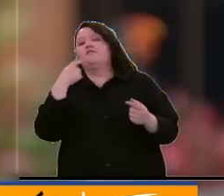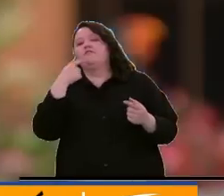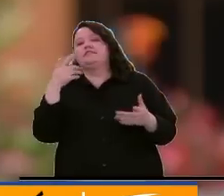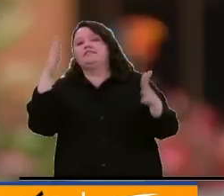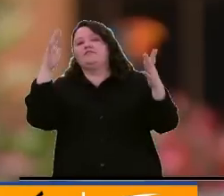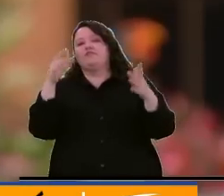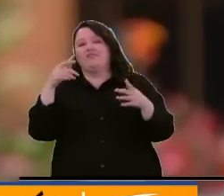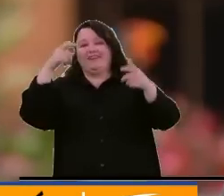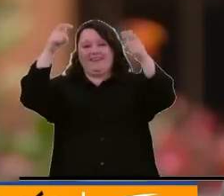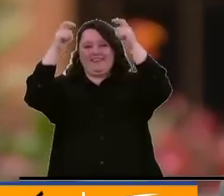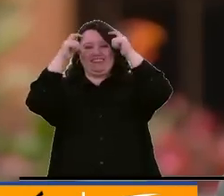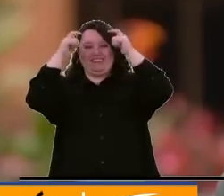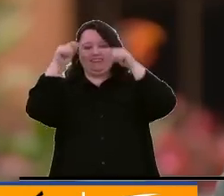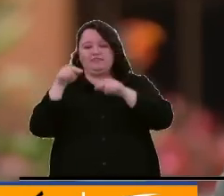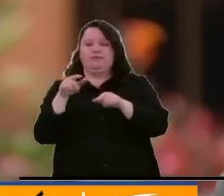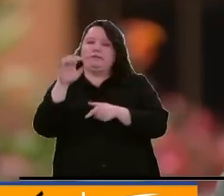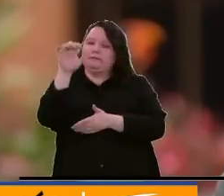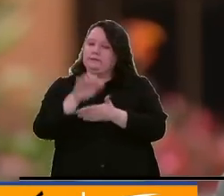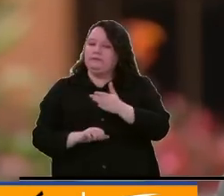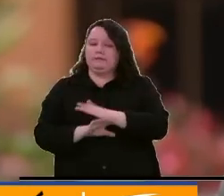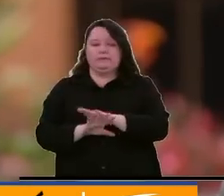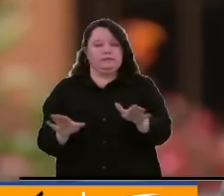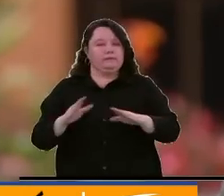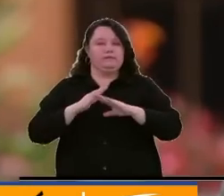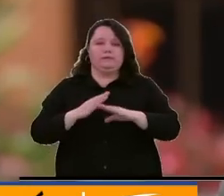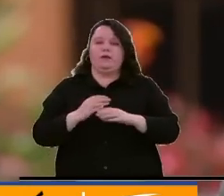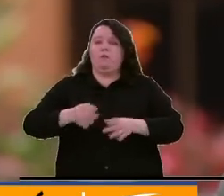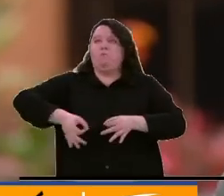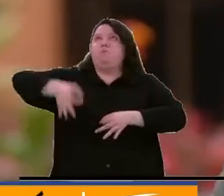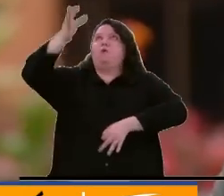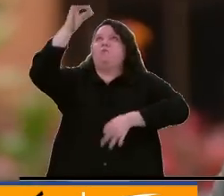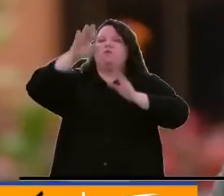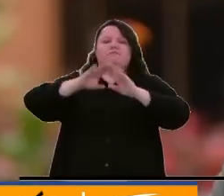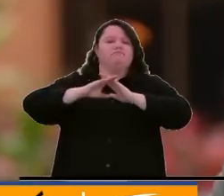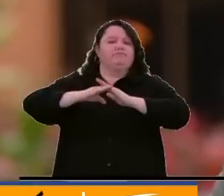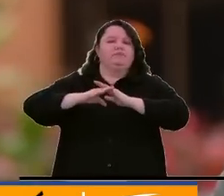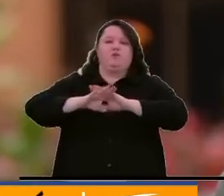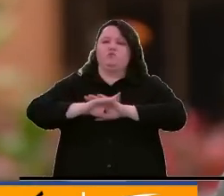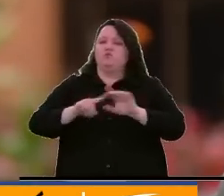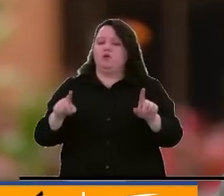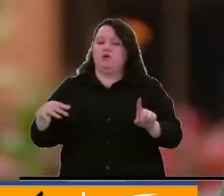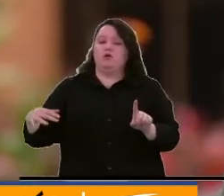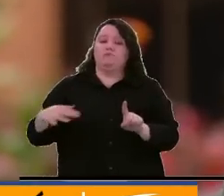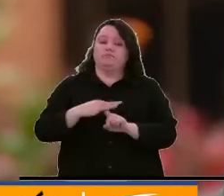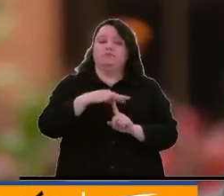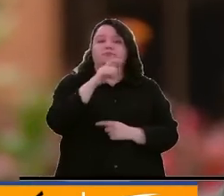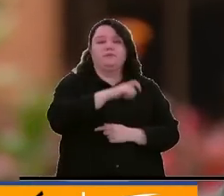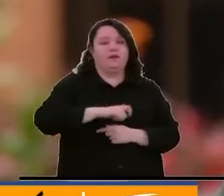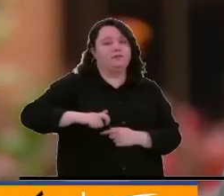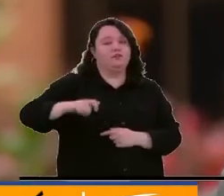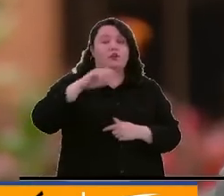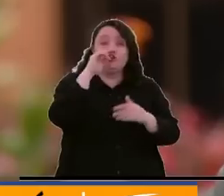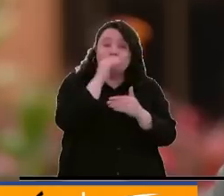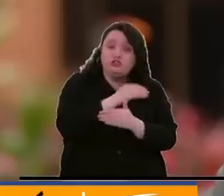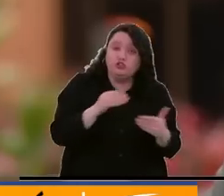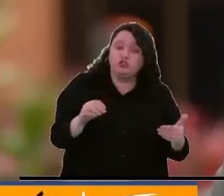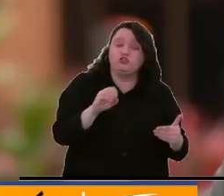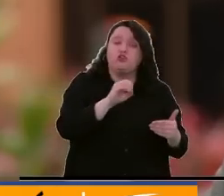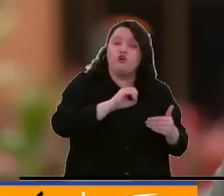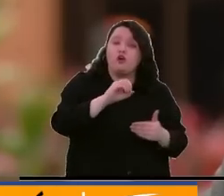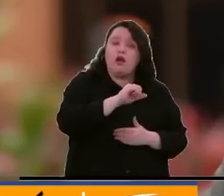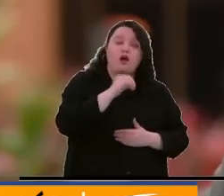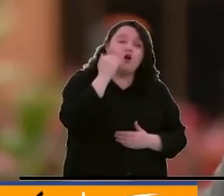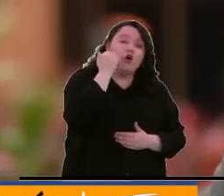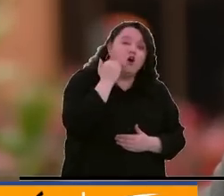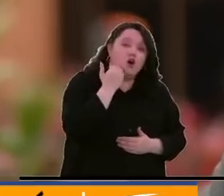que disminuir, evitar el consumo o el uso de pólvora. Las afectaciones para nuestra población y para los niños, niños y adolescentes es para toda